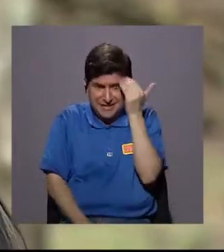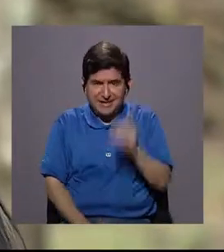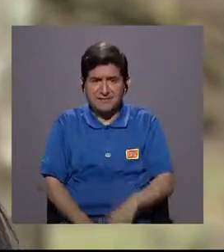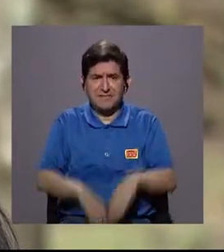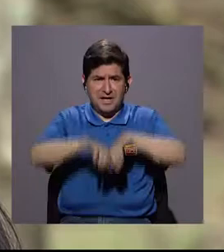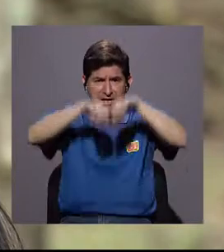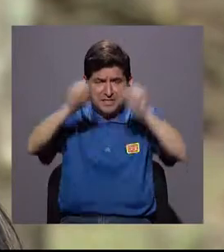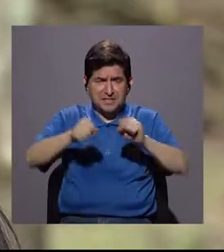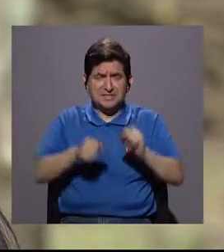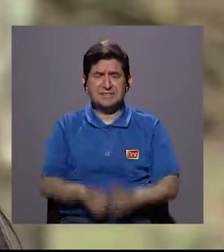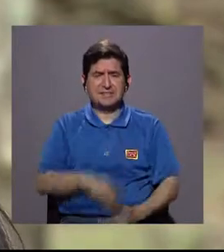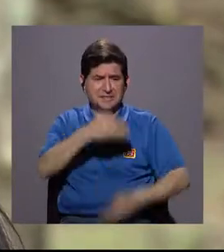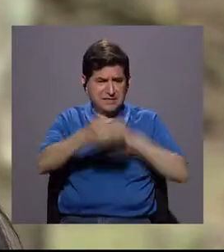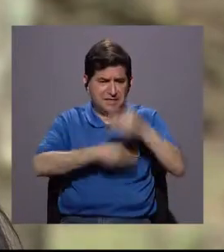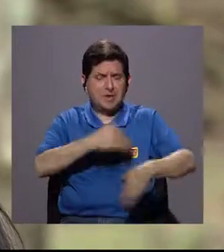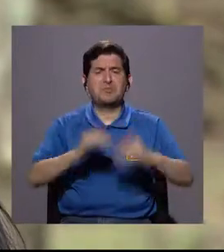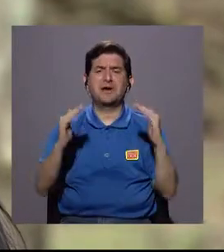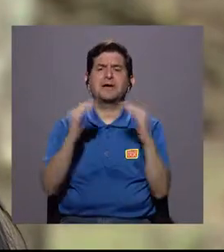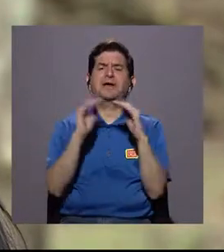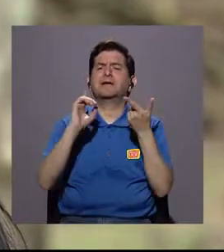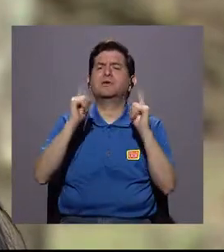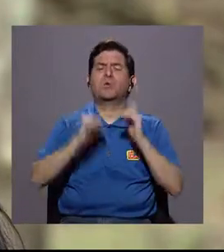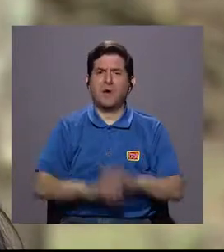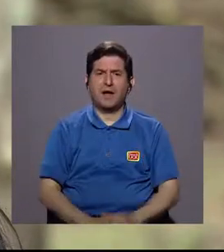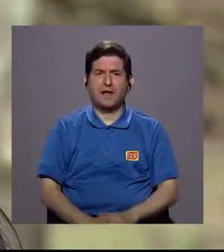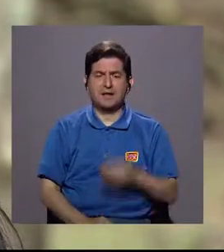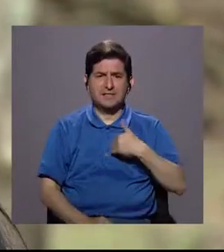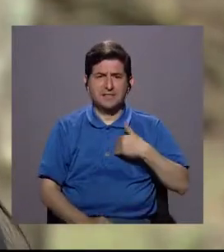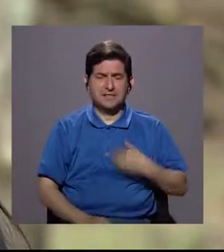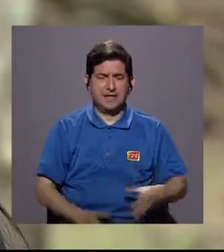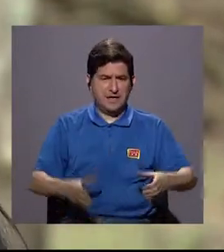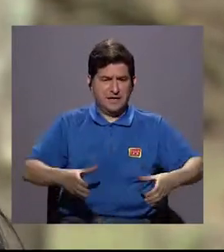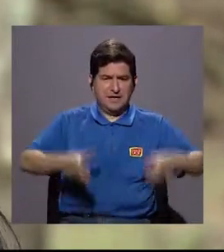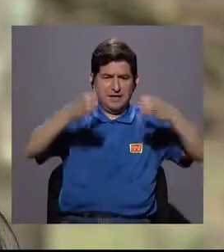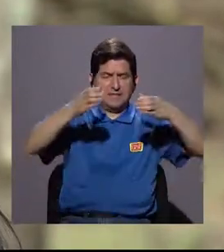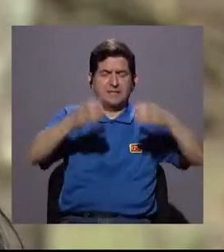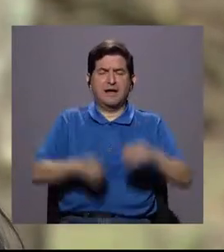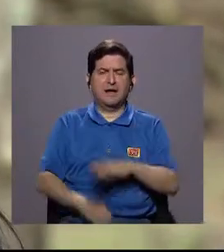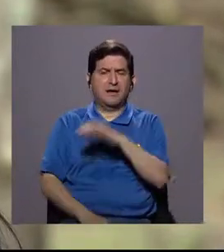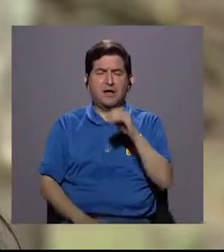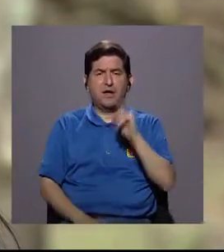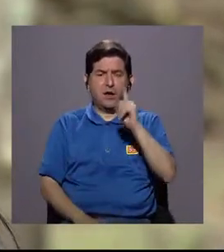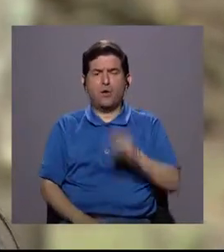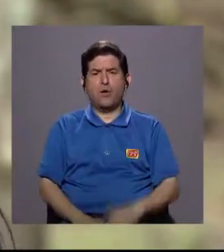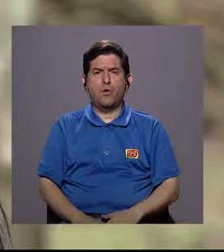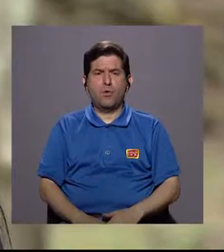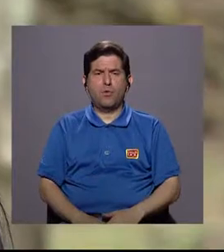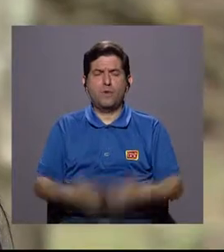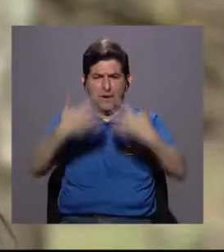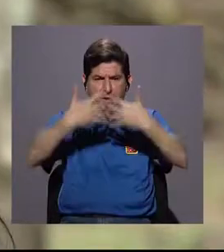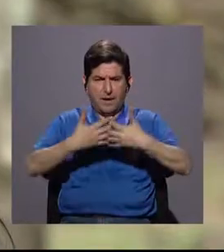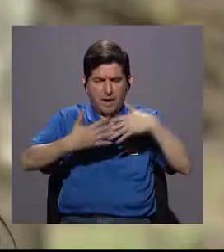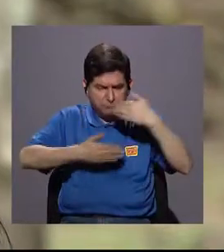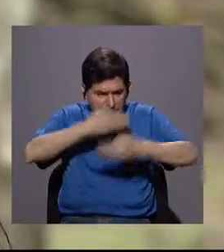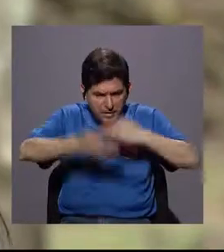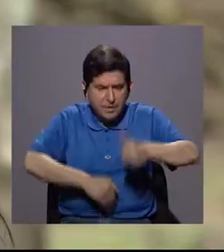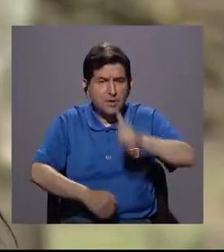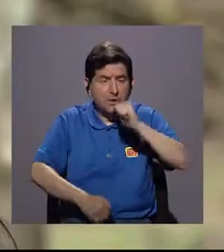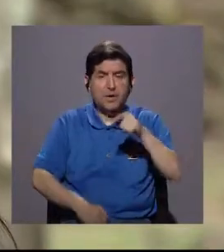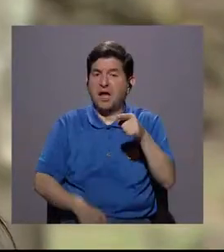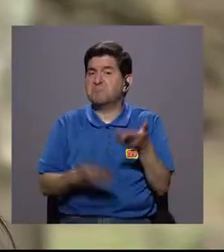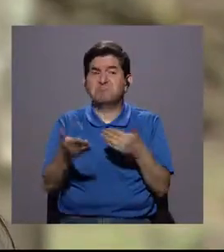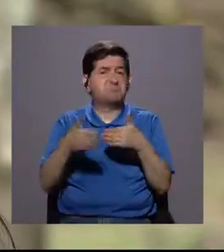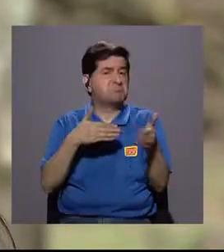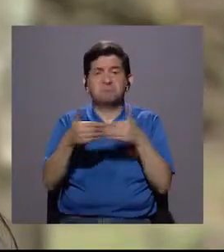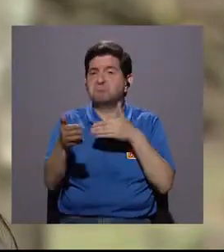qué sistema de tratamiento tienen en su hogar? Si tienen un tanque escéptico, si van hacia una planta de tratamiento. Realmente eso no nos